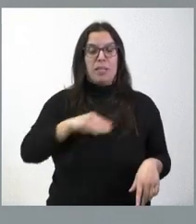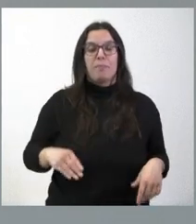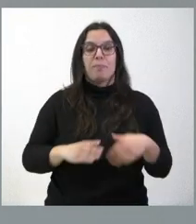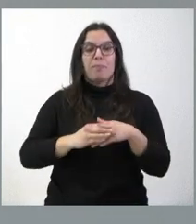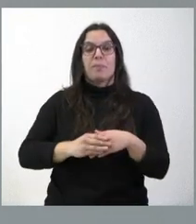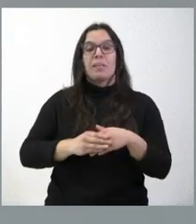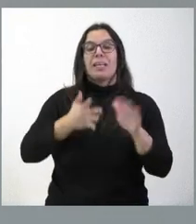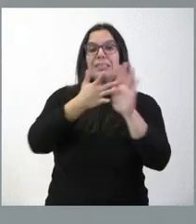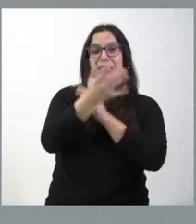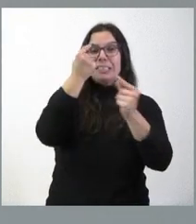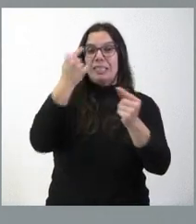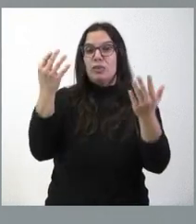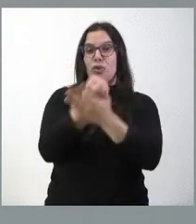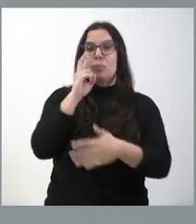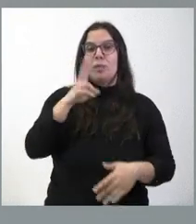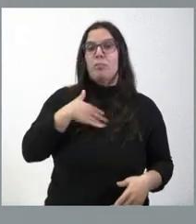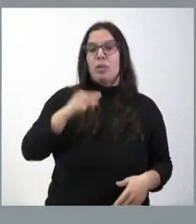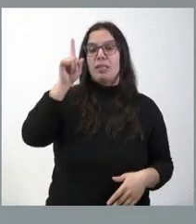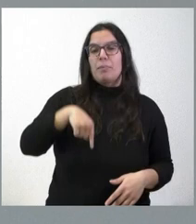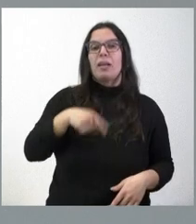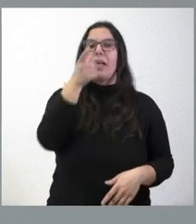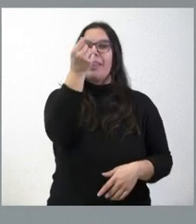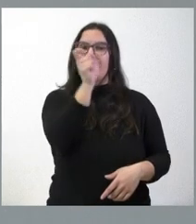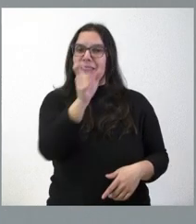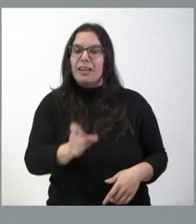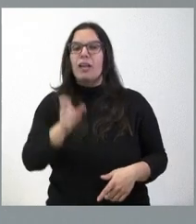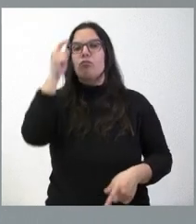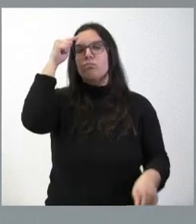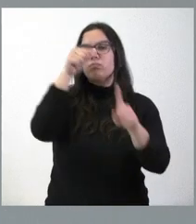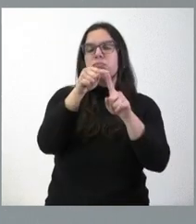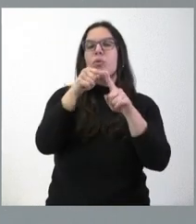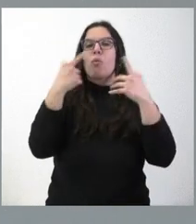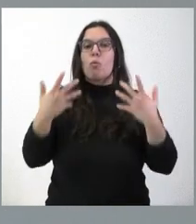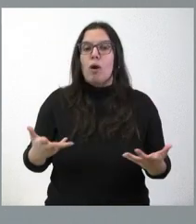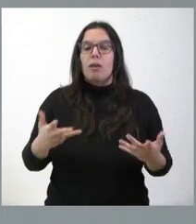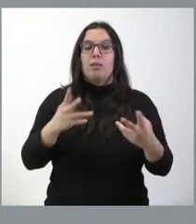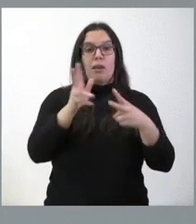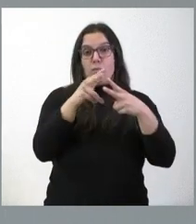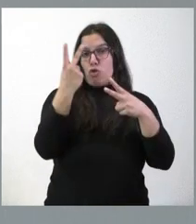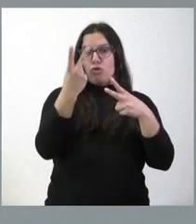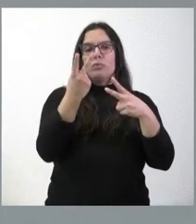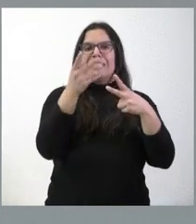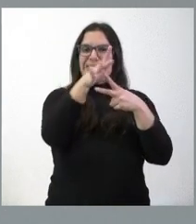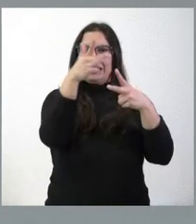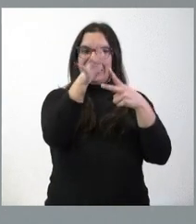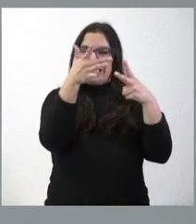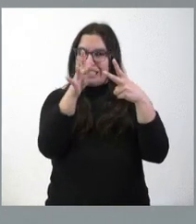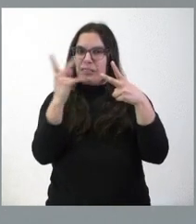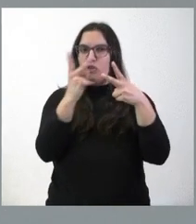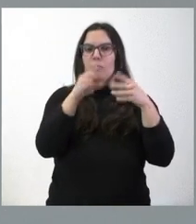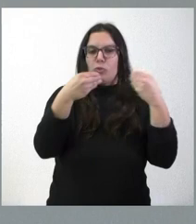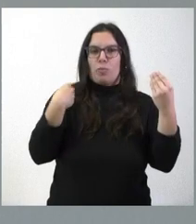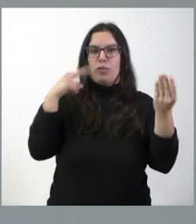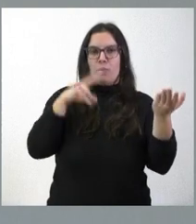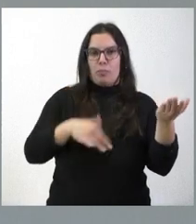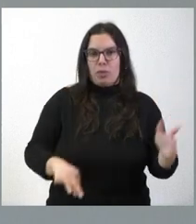ustedes la descripción detallada de las finalidades del destino de estos fondos, tanto en el caso de Duruelo de la Sierra como de Cobaleda.